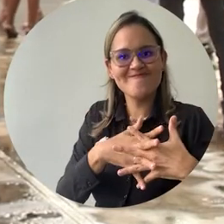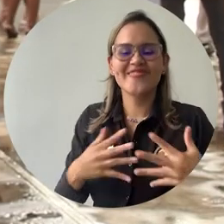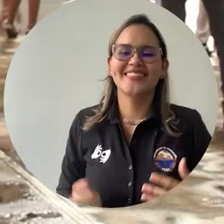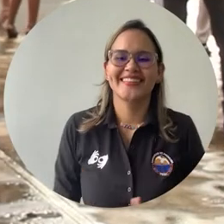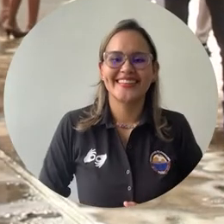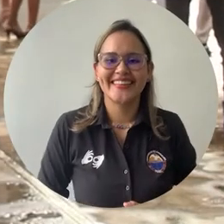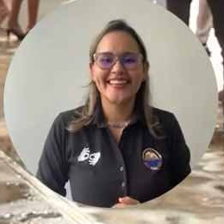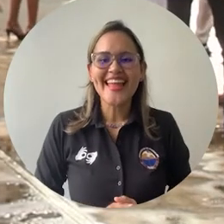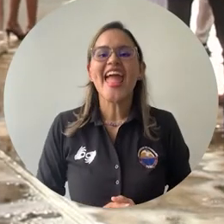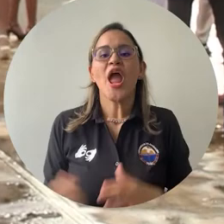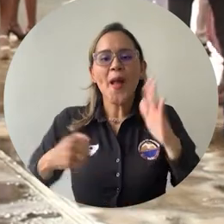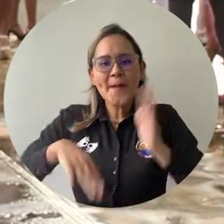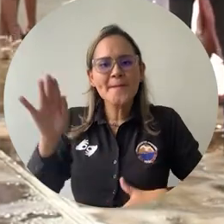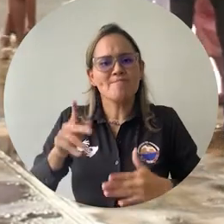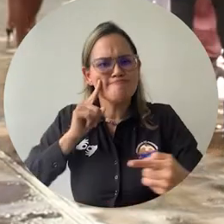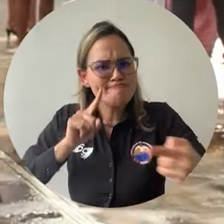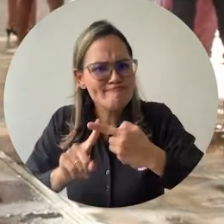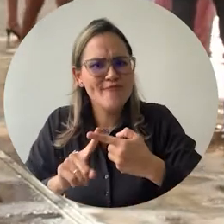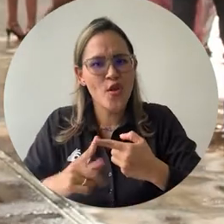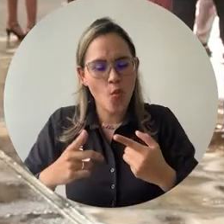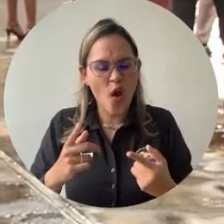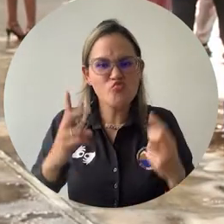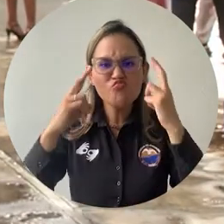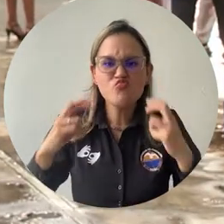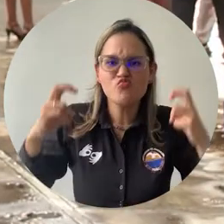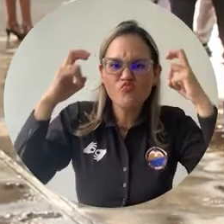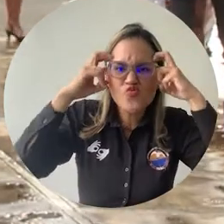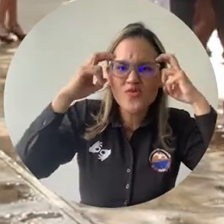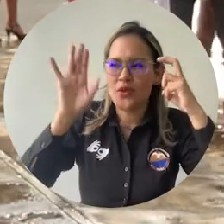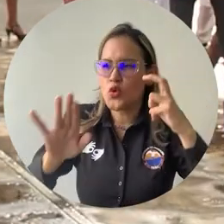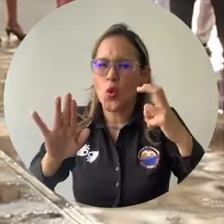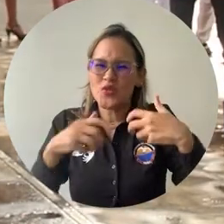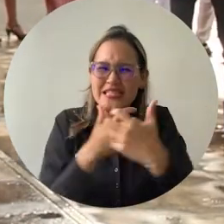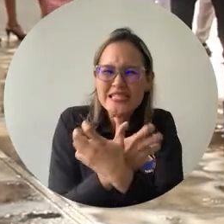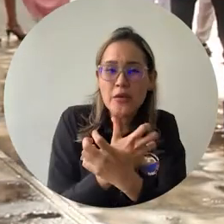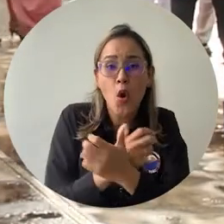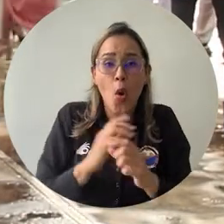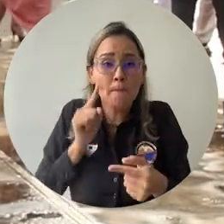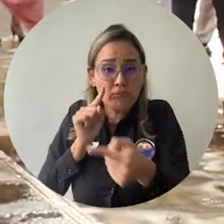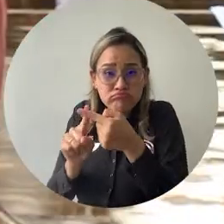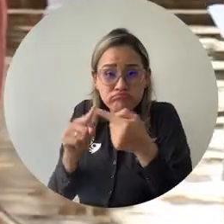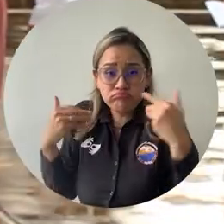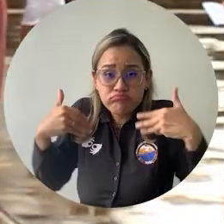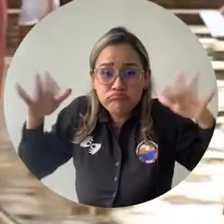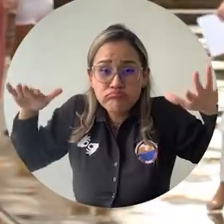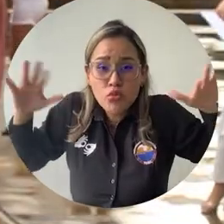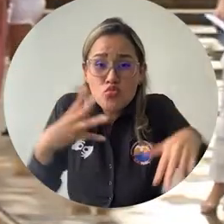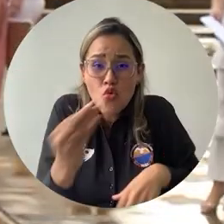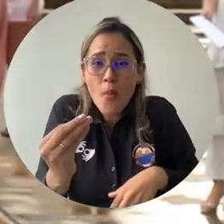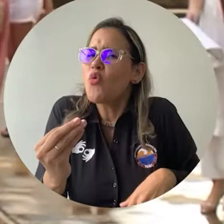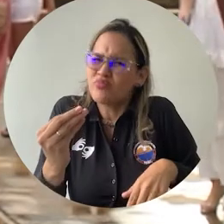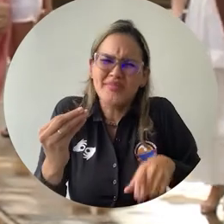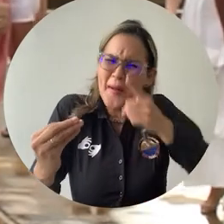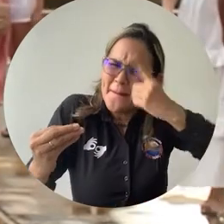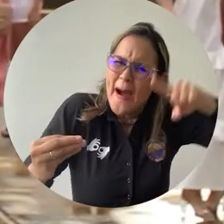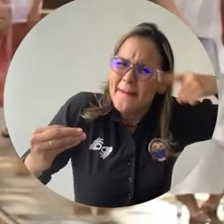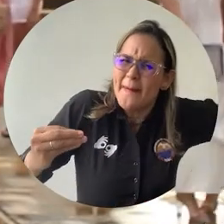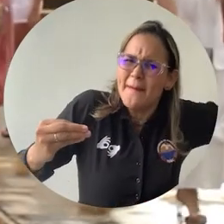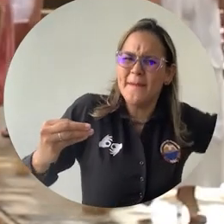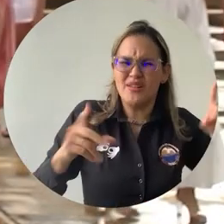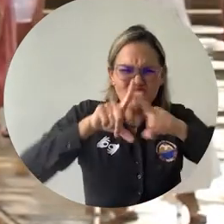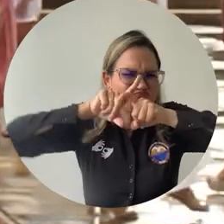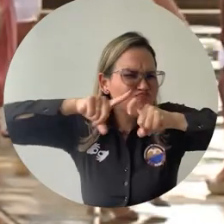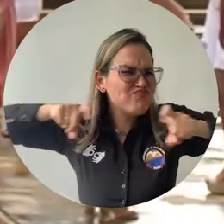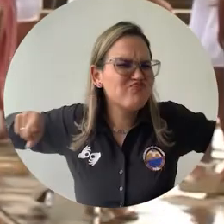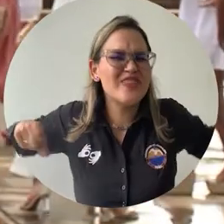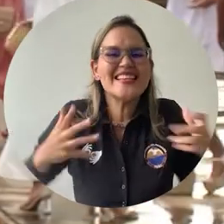conocimiento científico de todos los componentes, no solamente la bifauna, sino los demás componentes que tienen los entornos urbanos. Ese